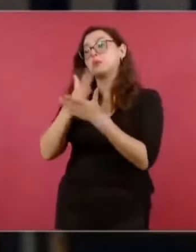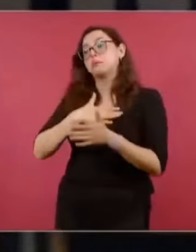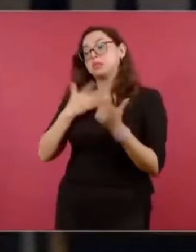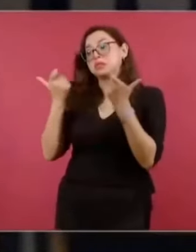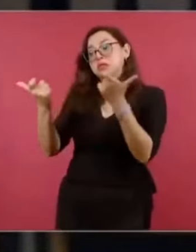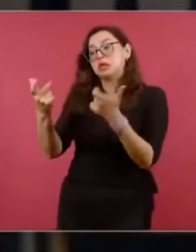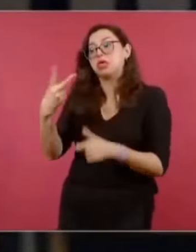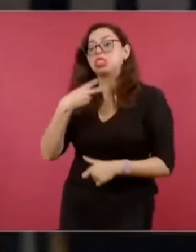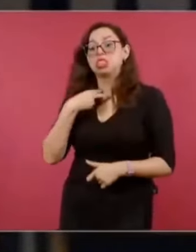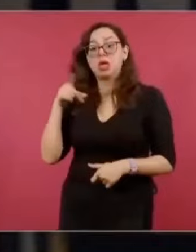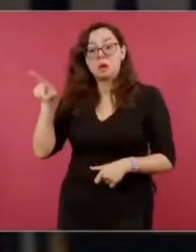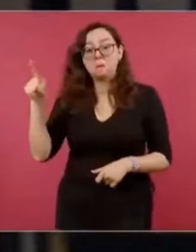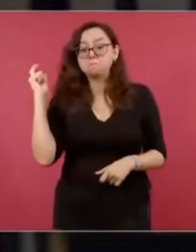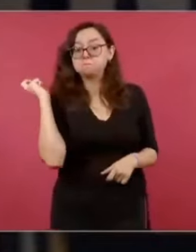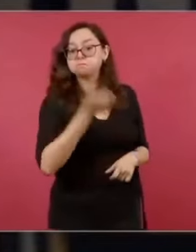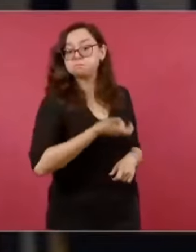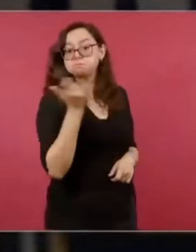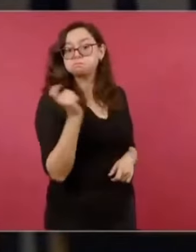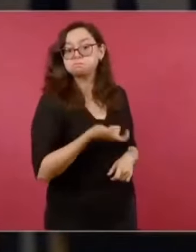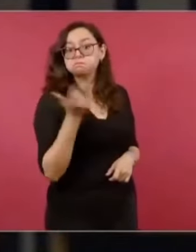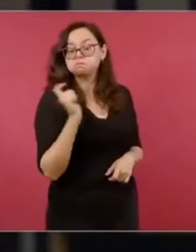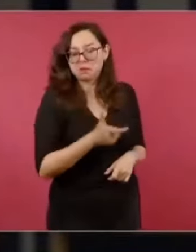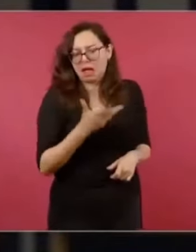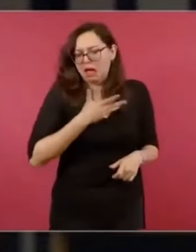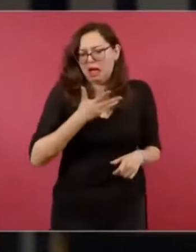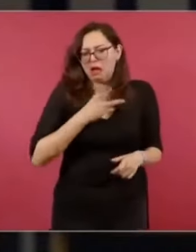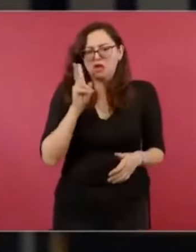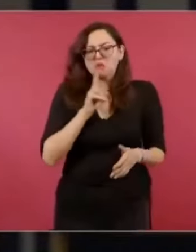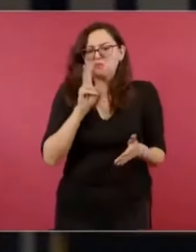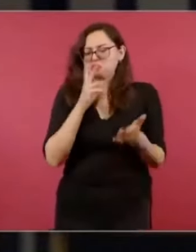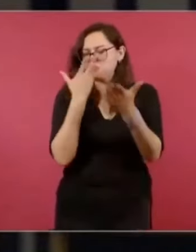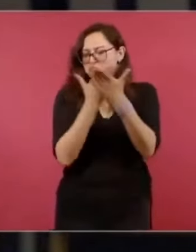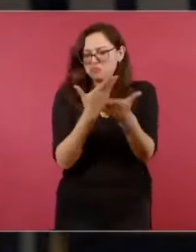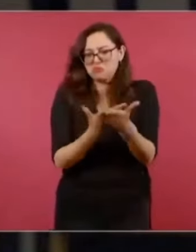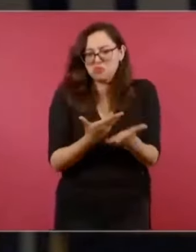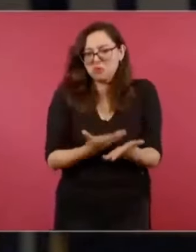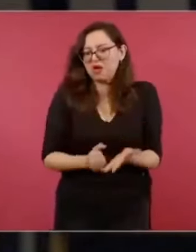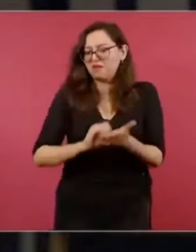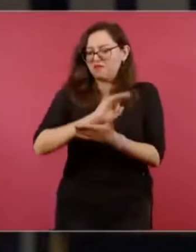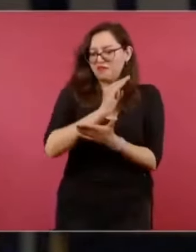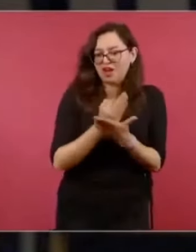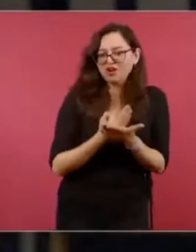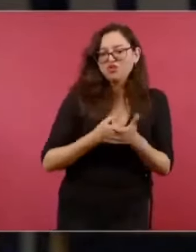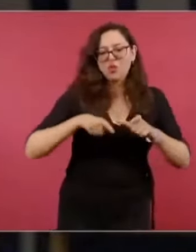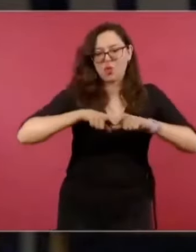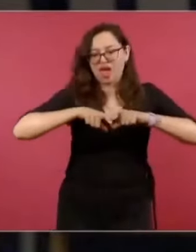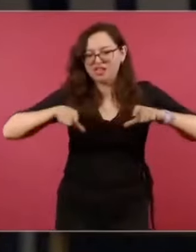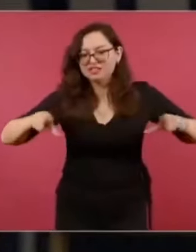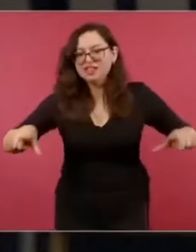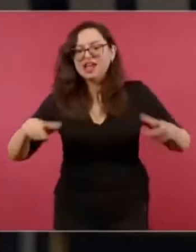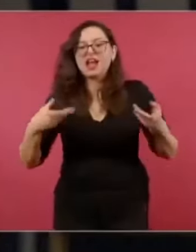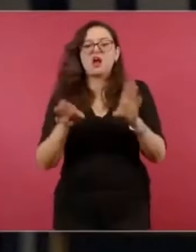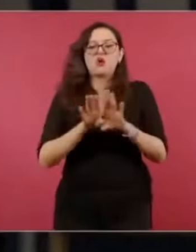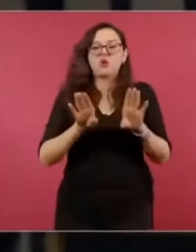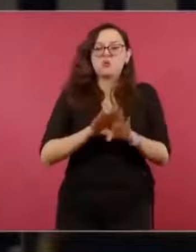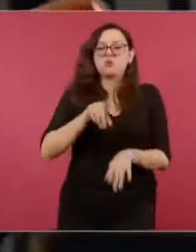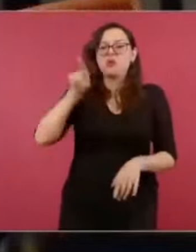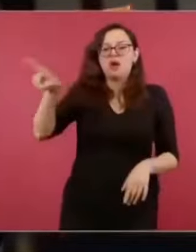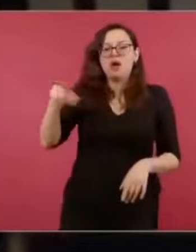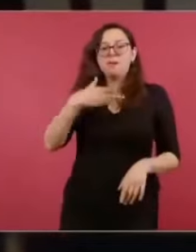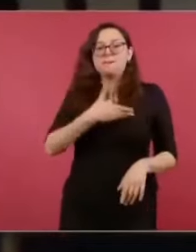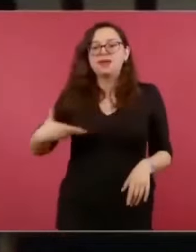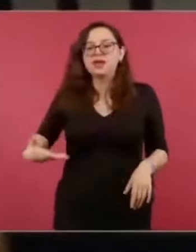cartas, Contralínea lo ha publicado y también pues que eso revela la apropiación del dinero del pueblo, que hacían